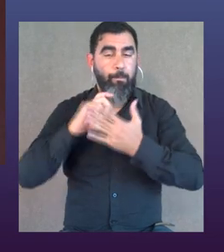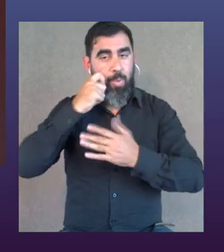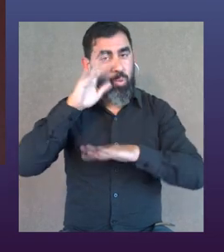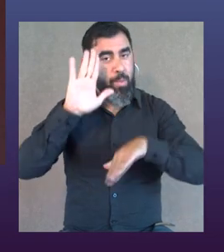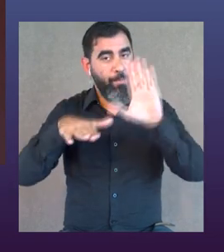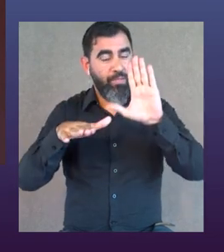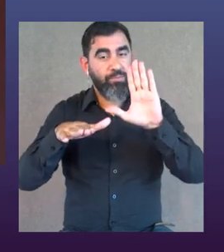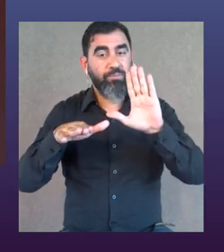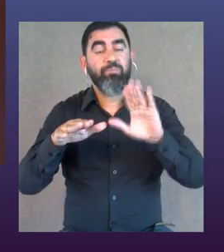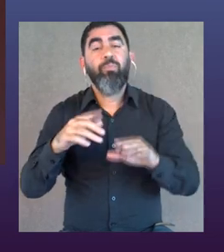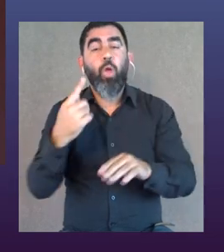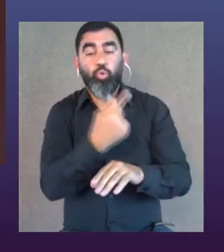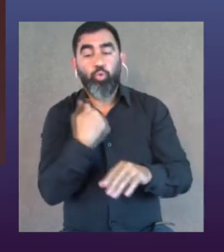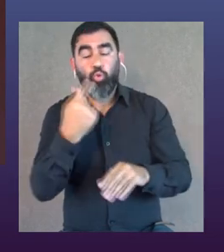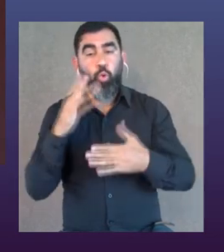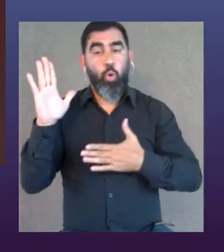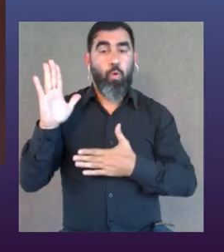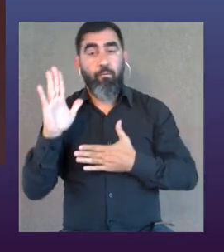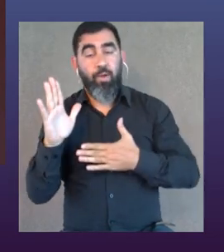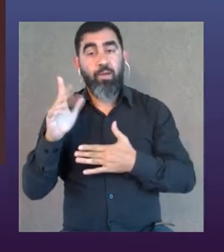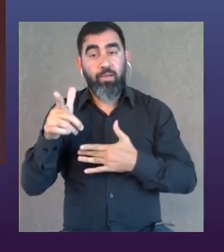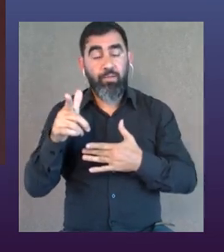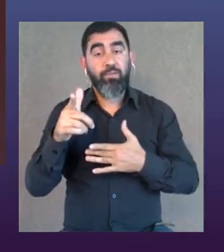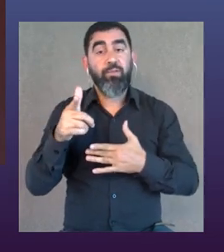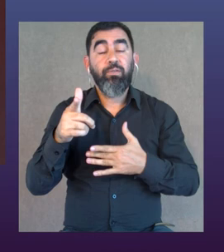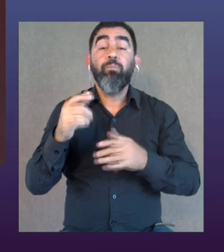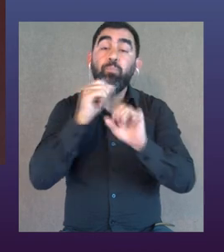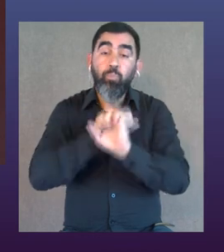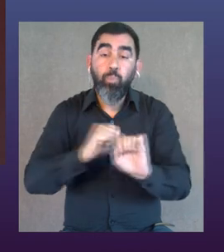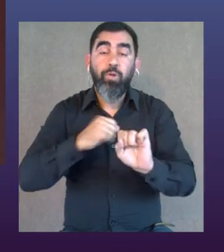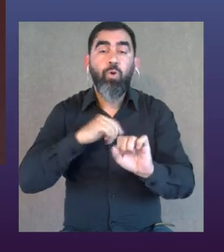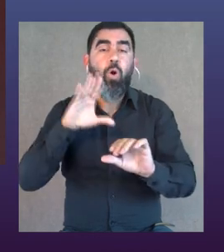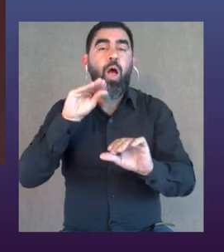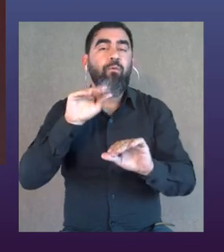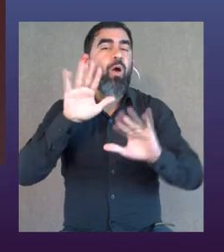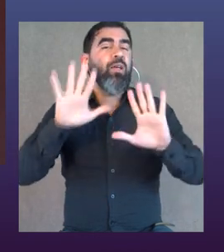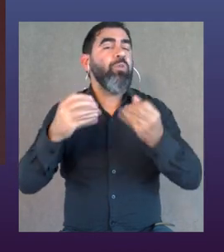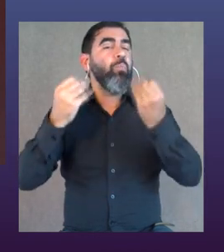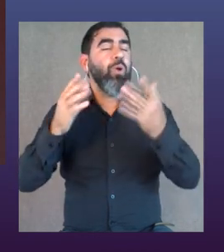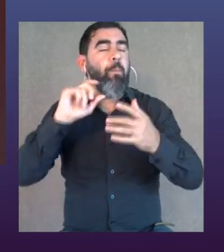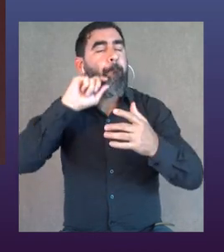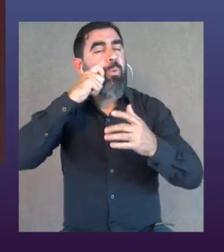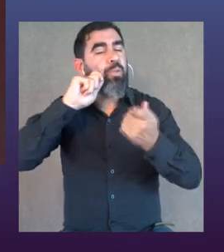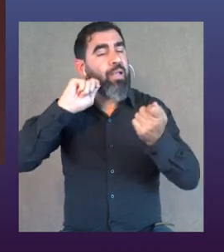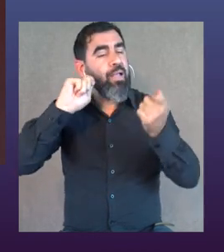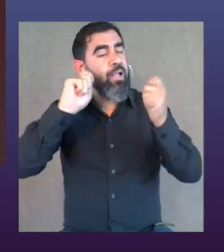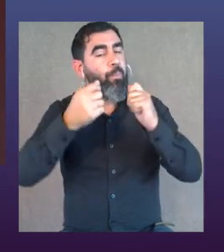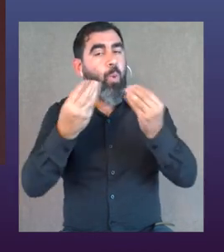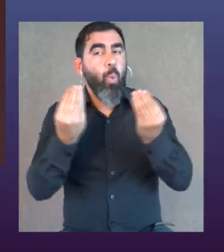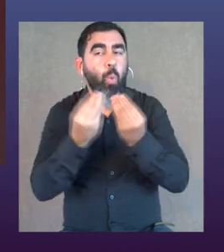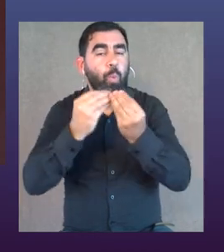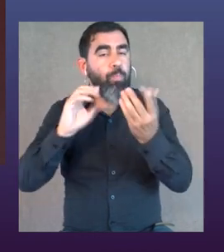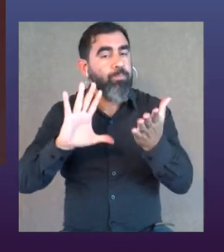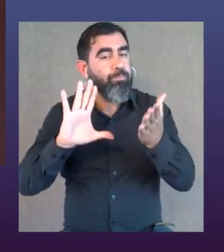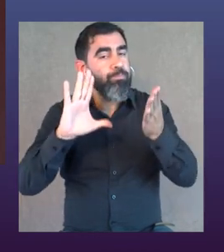los más queridos para mí que se trata de un solo de danza que se llama Permitirse Estar. Voy a hablar de este porque me gusta la transición